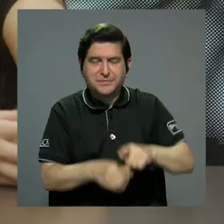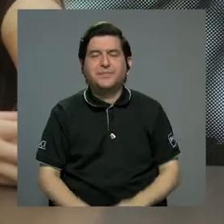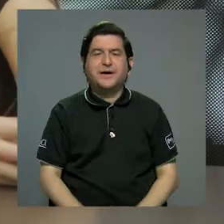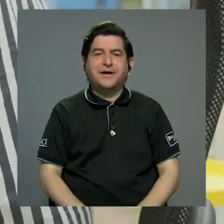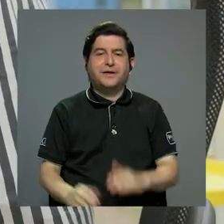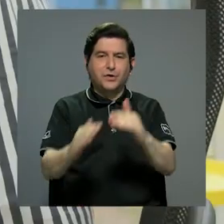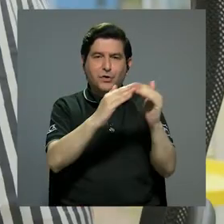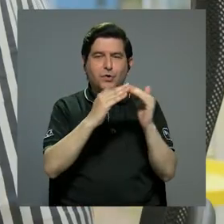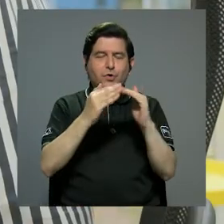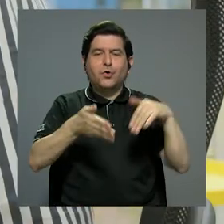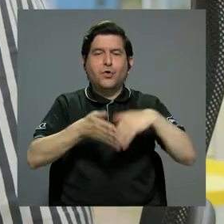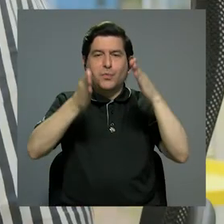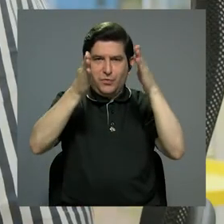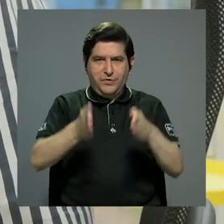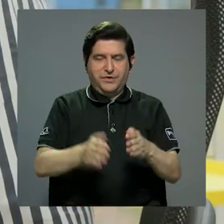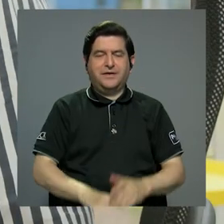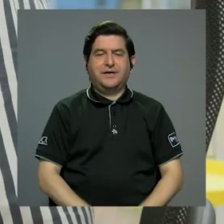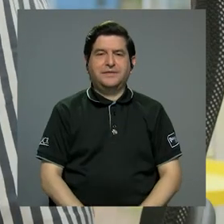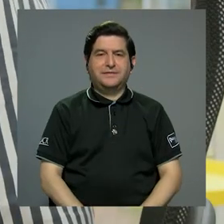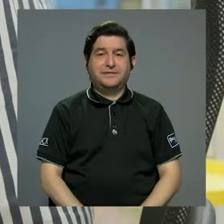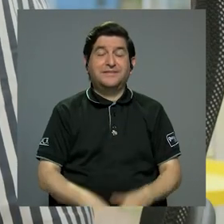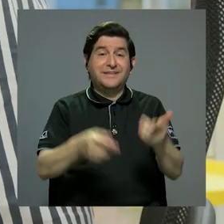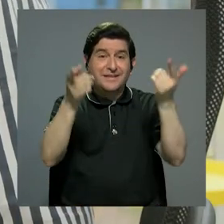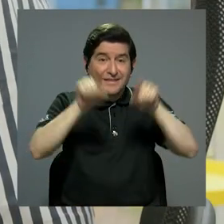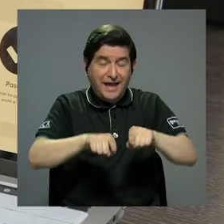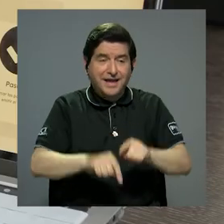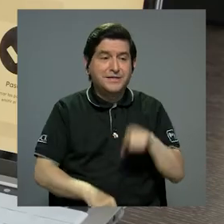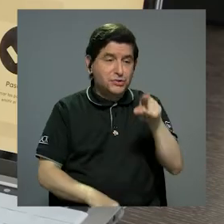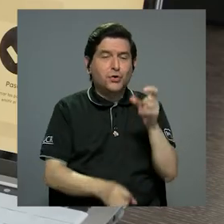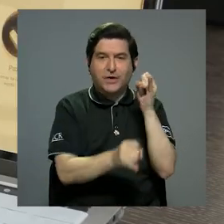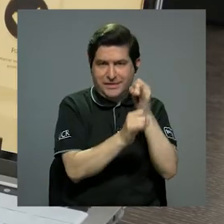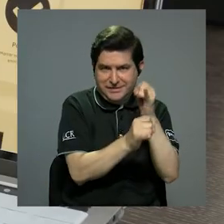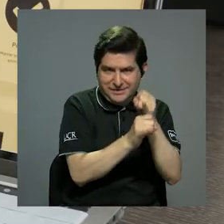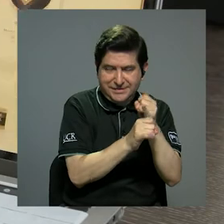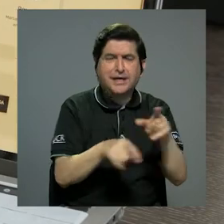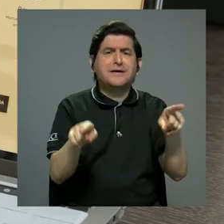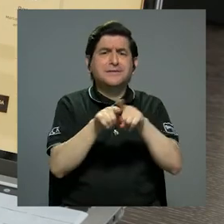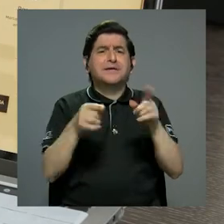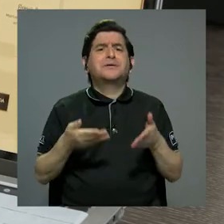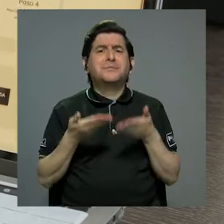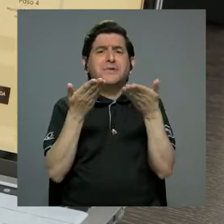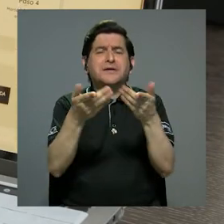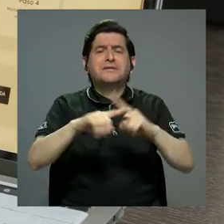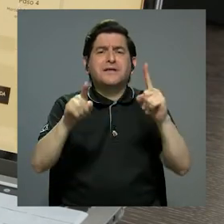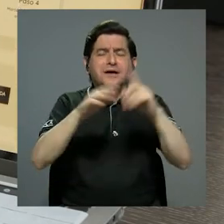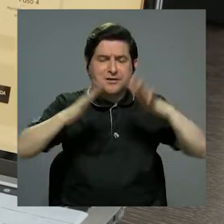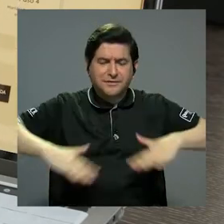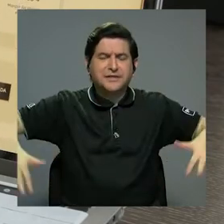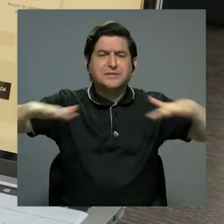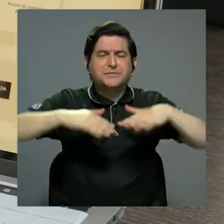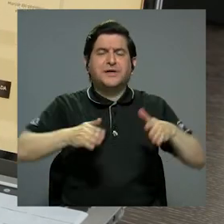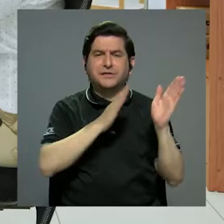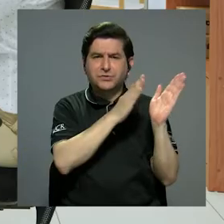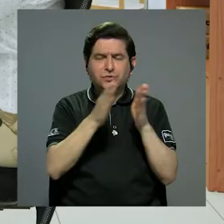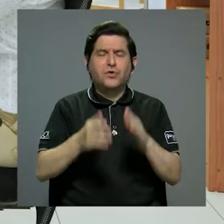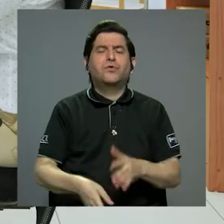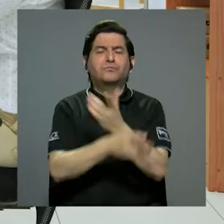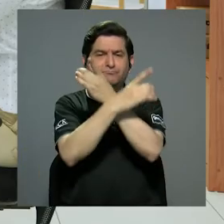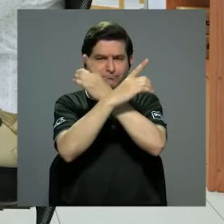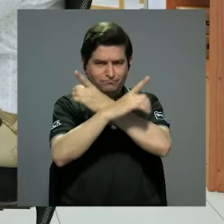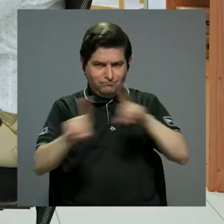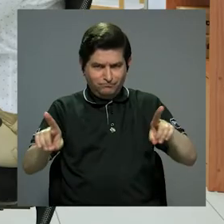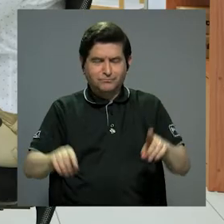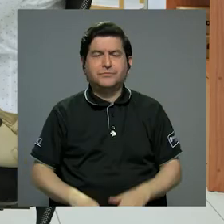De hecho, esta instancia también ofrece diversos espacios de formación democrática, como lo explicó el presidente Cristian